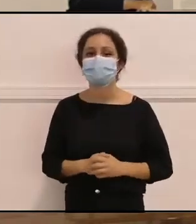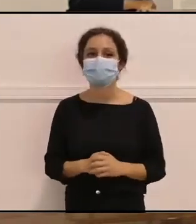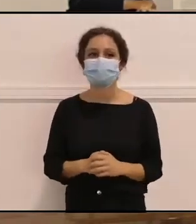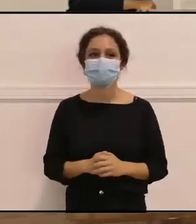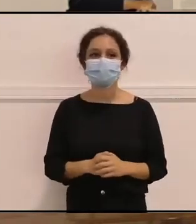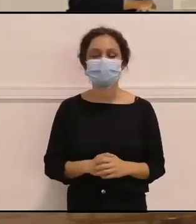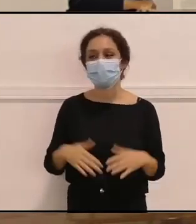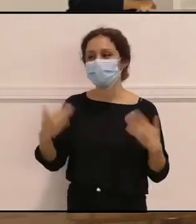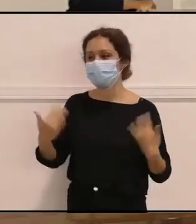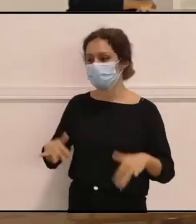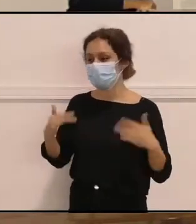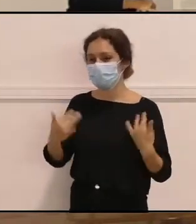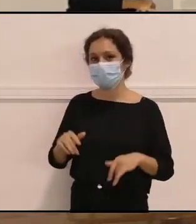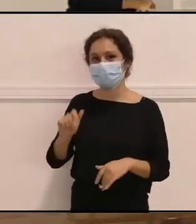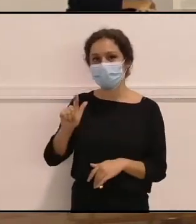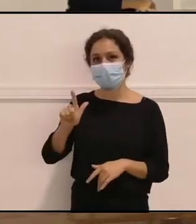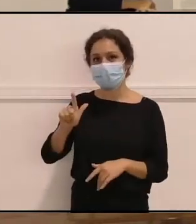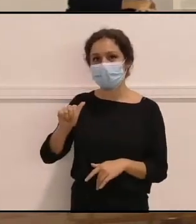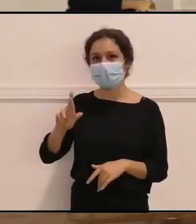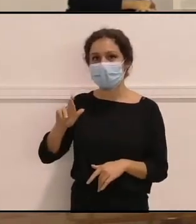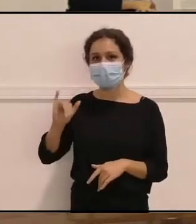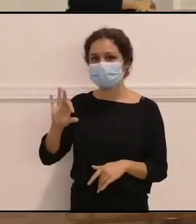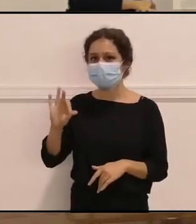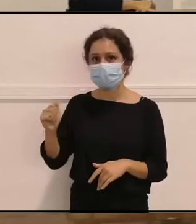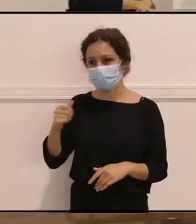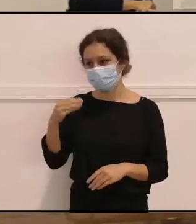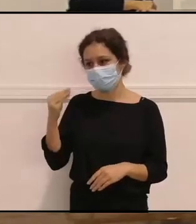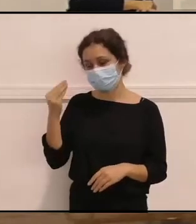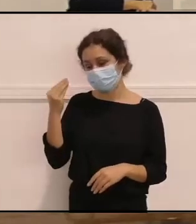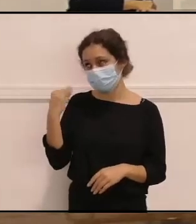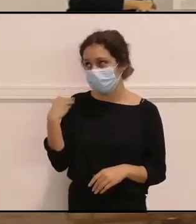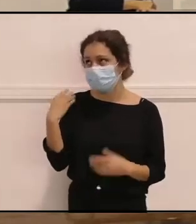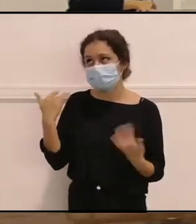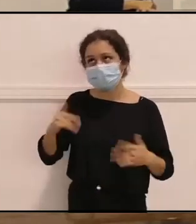Chau, Larisa, la pregunta. ¿Cómo sigo dándole vueltas?